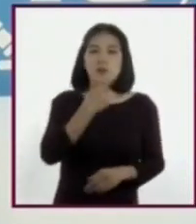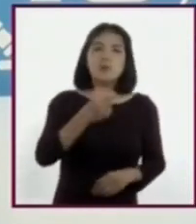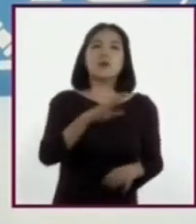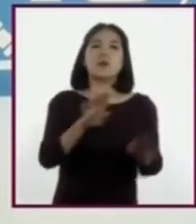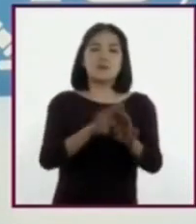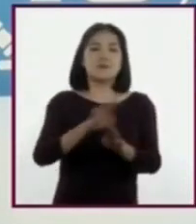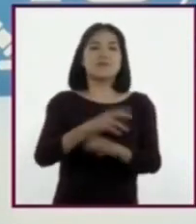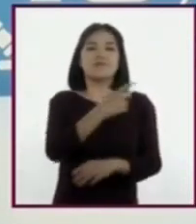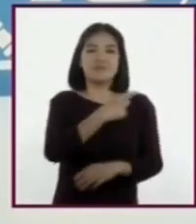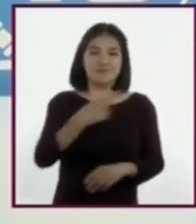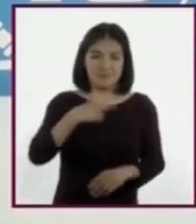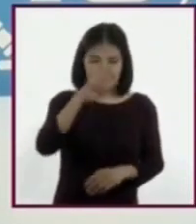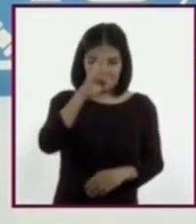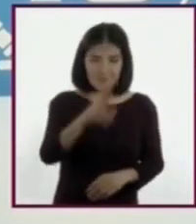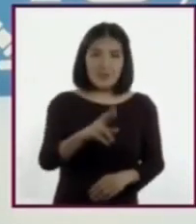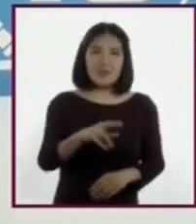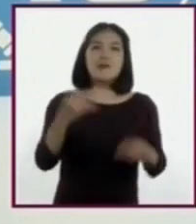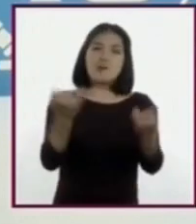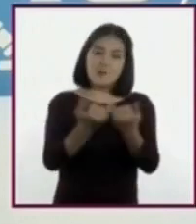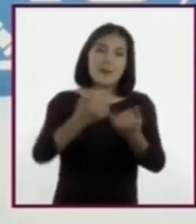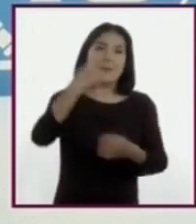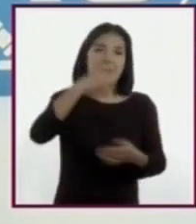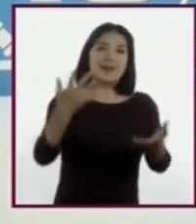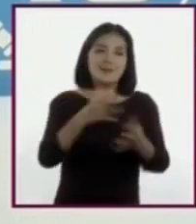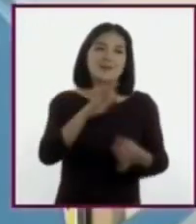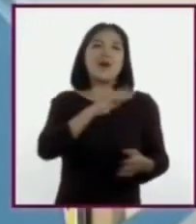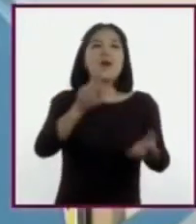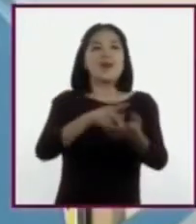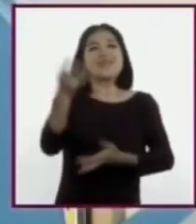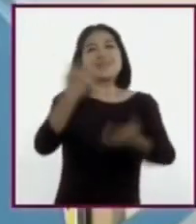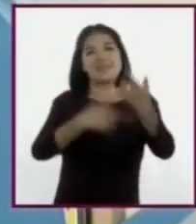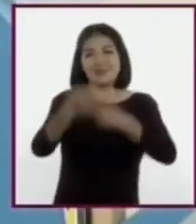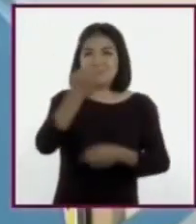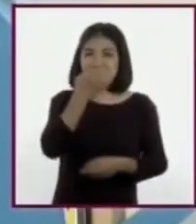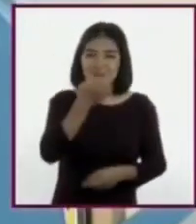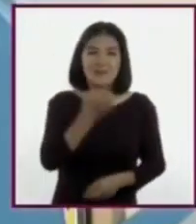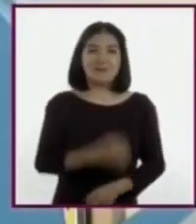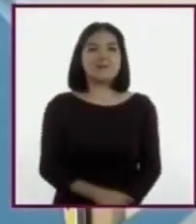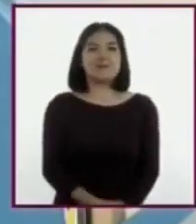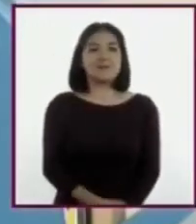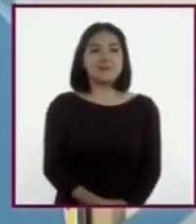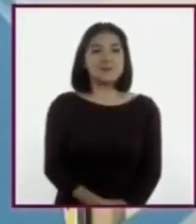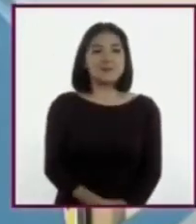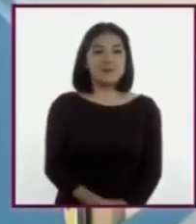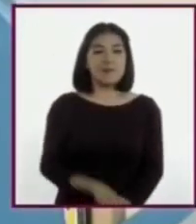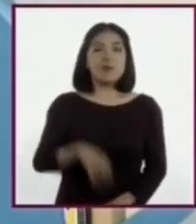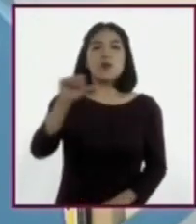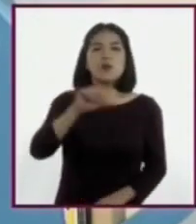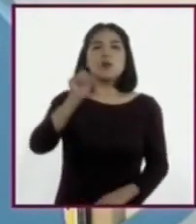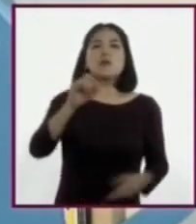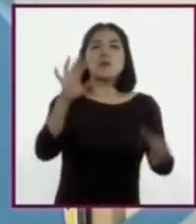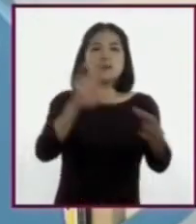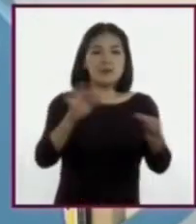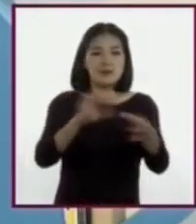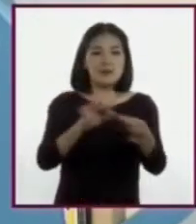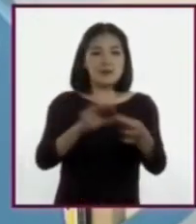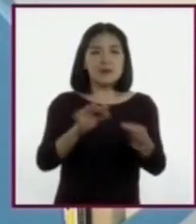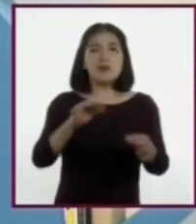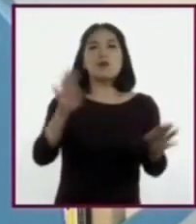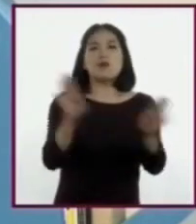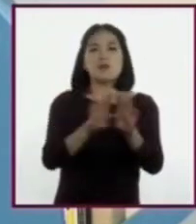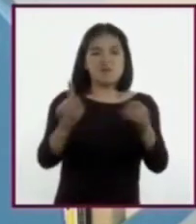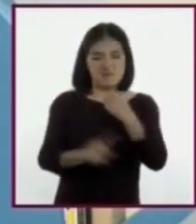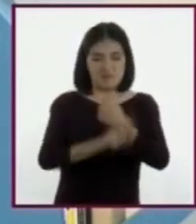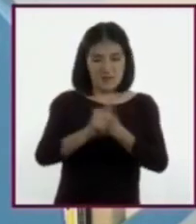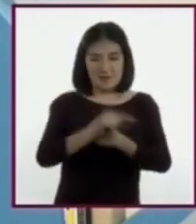Háganlo para poder encontrarnos lo antes posible en las escuelas. Hoy hablaremos acerca de las implicaciones